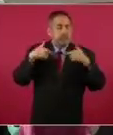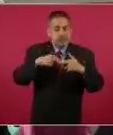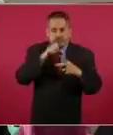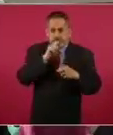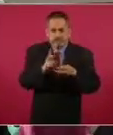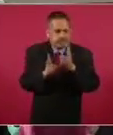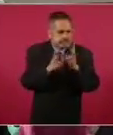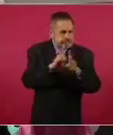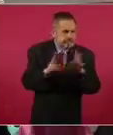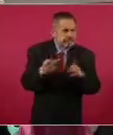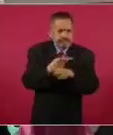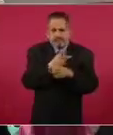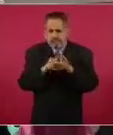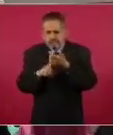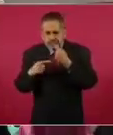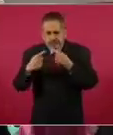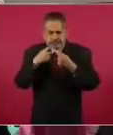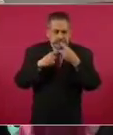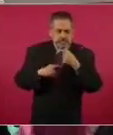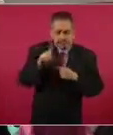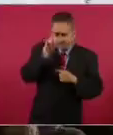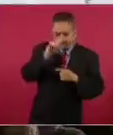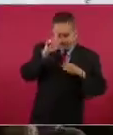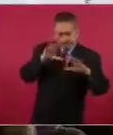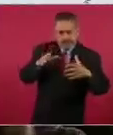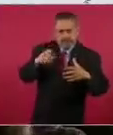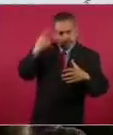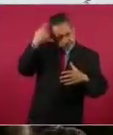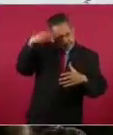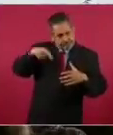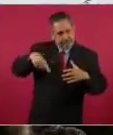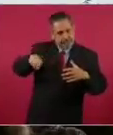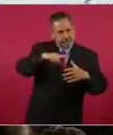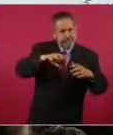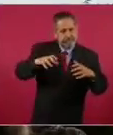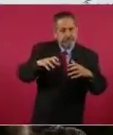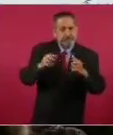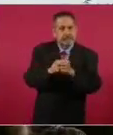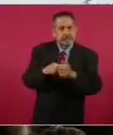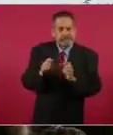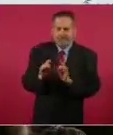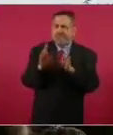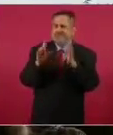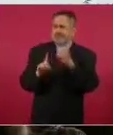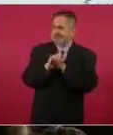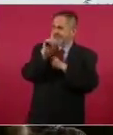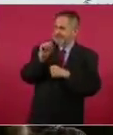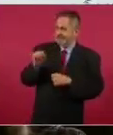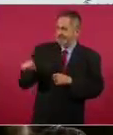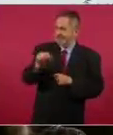integral a la problemática que se presentó en los centros escolares. Gracias. Gracias.